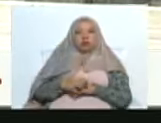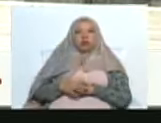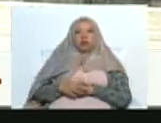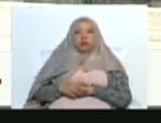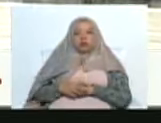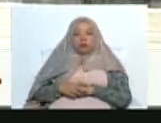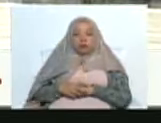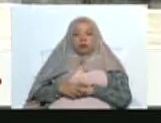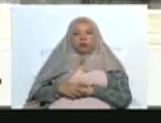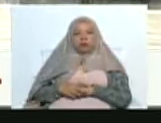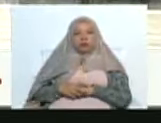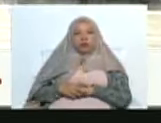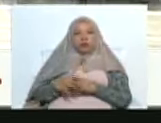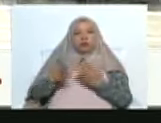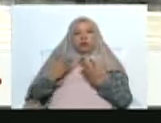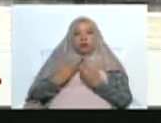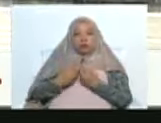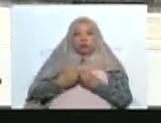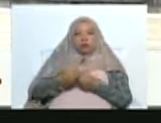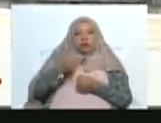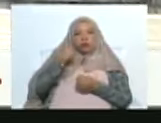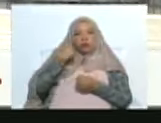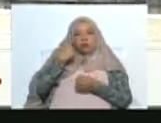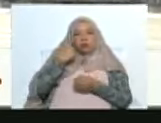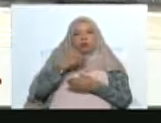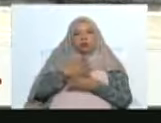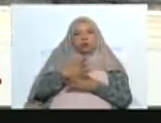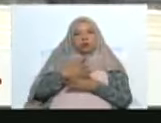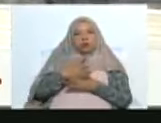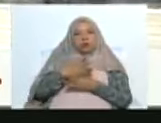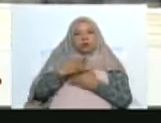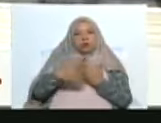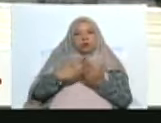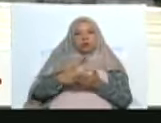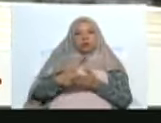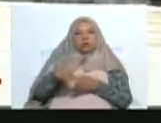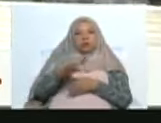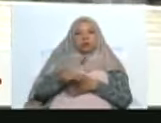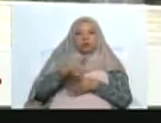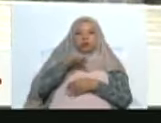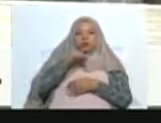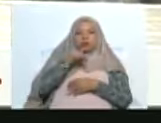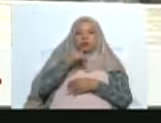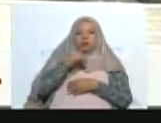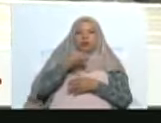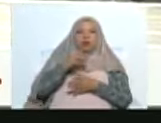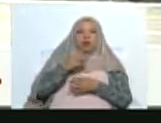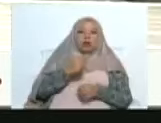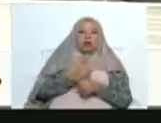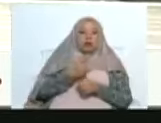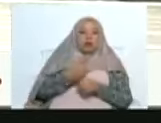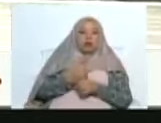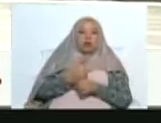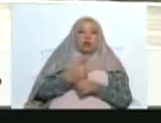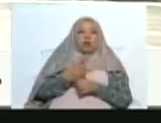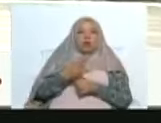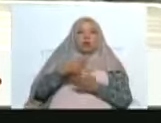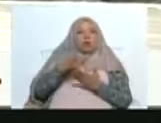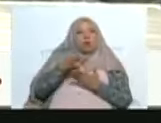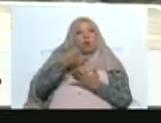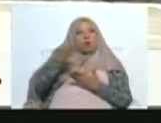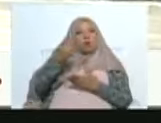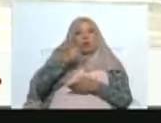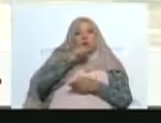ando. Un compadre mío ya en sus horas de viajar hacia la eternidad me